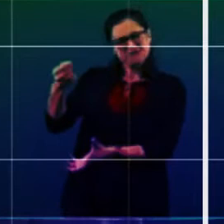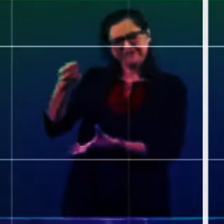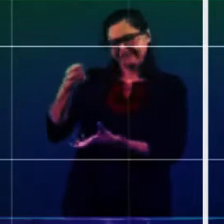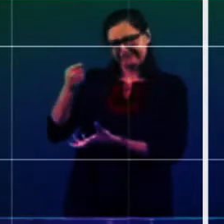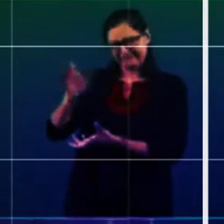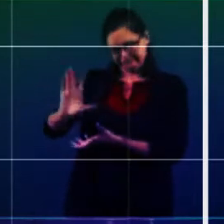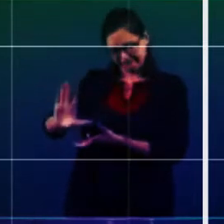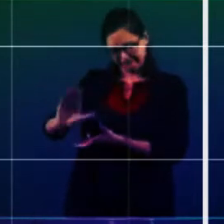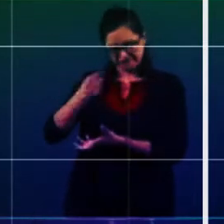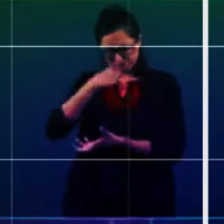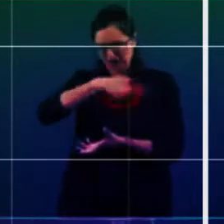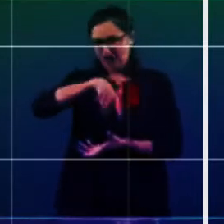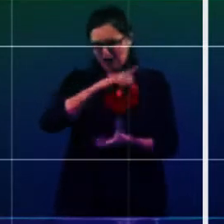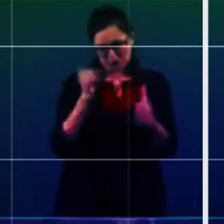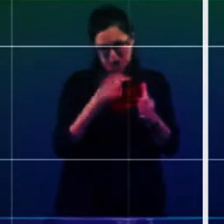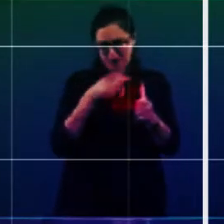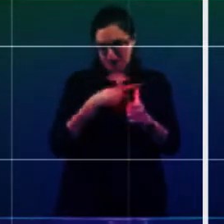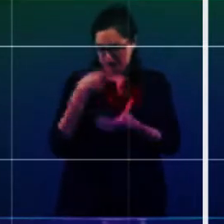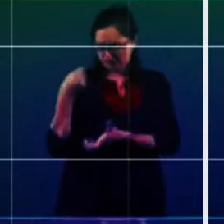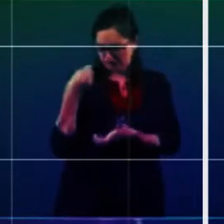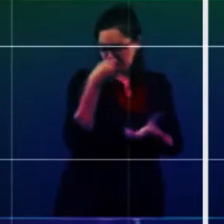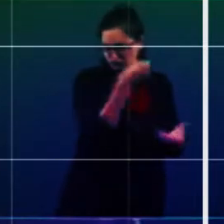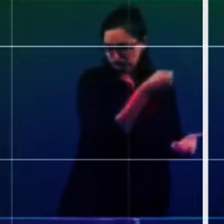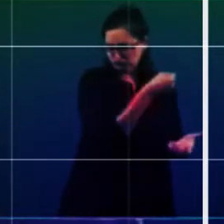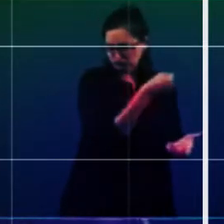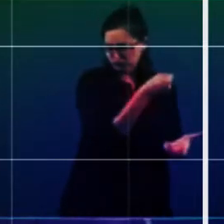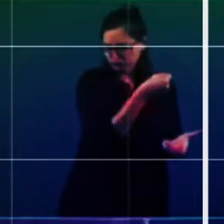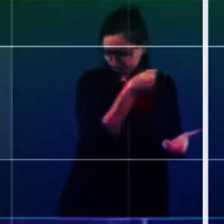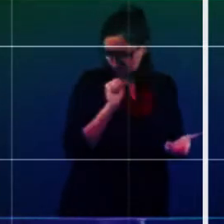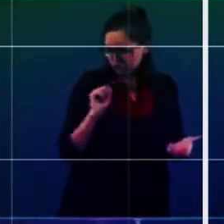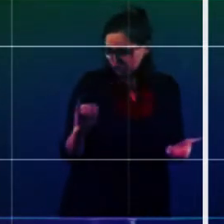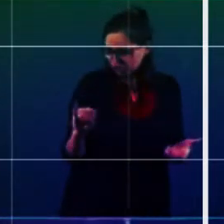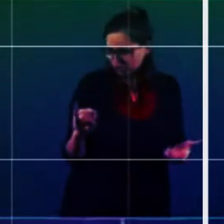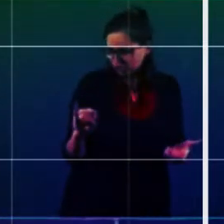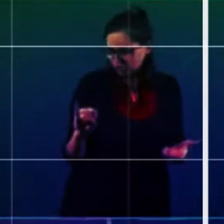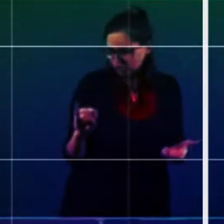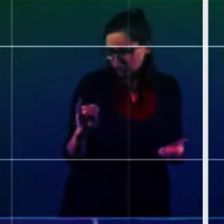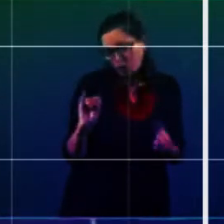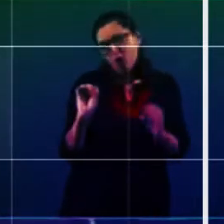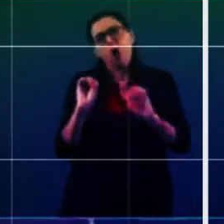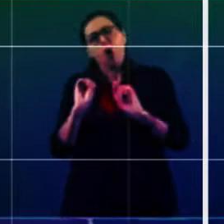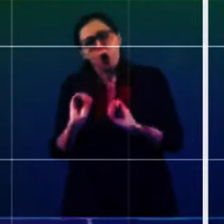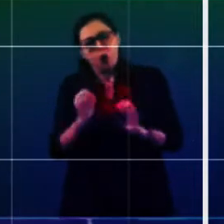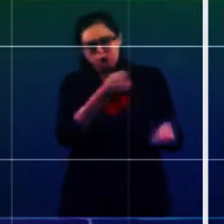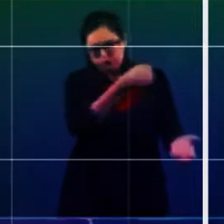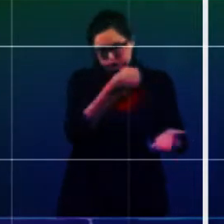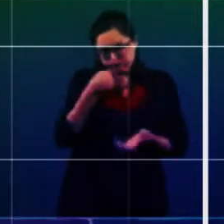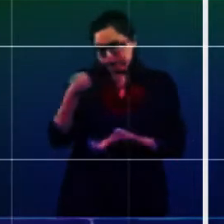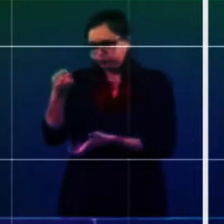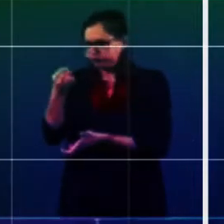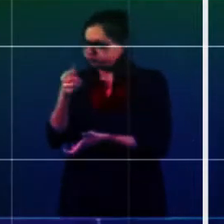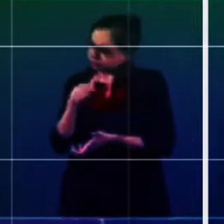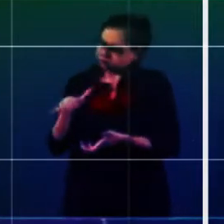presupuesto o mejor, seguimos como lo estamos haciendo,